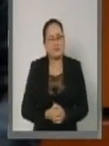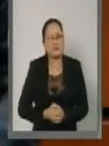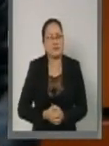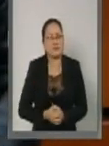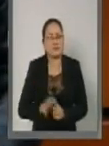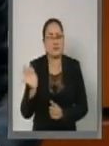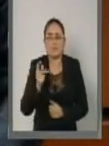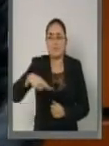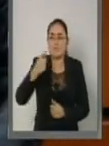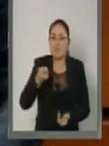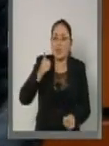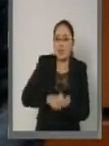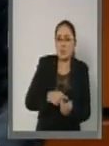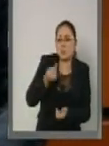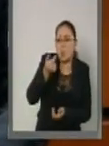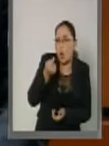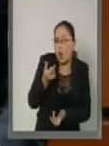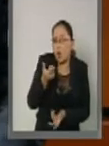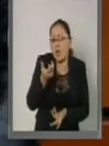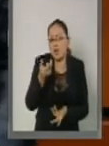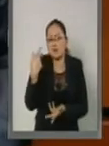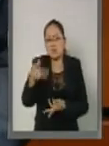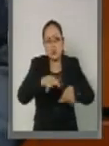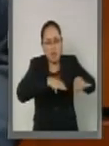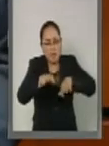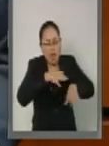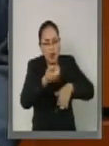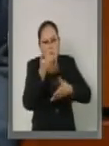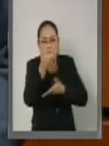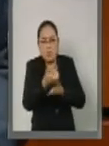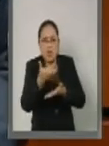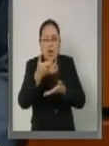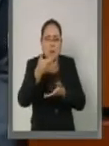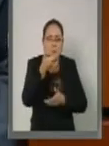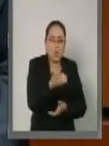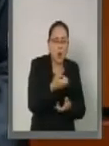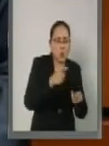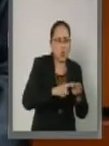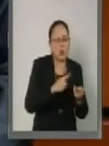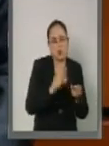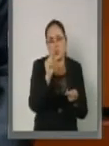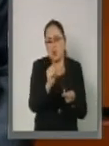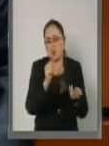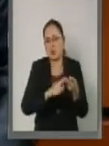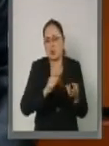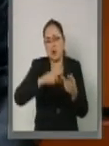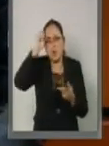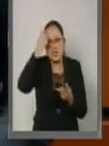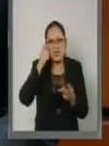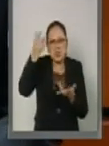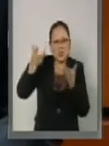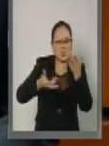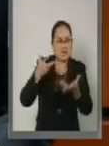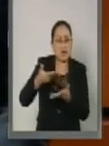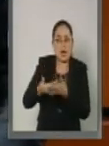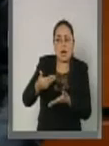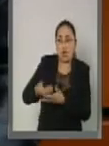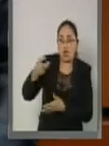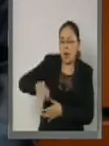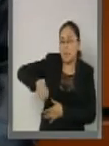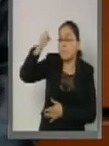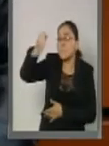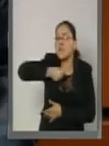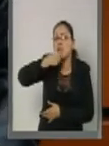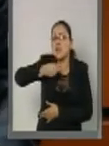precariedad de la vida laboral y de nuestro sistema de pensiones, por ejemplo, la tercera edad se ha transformado también